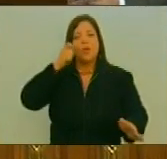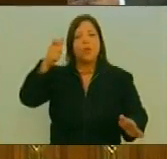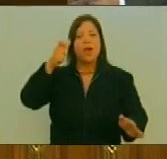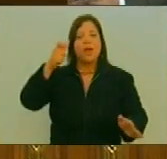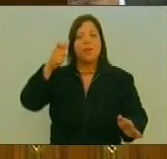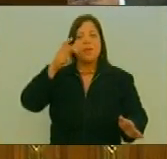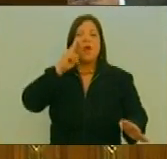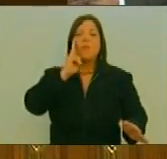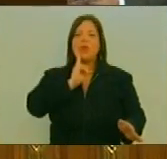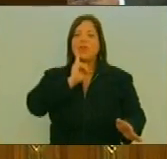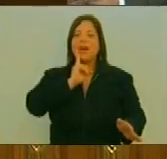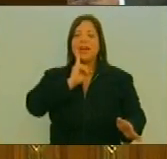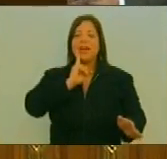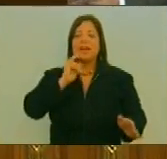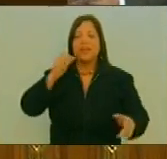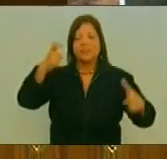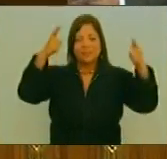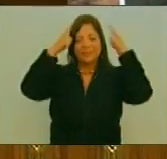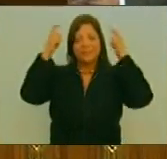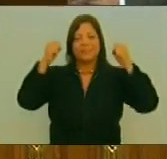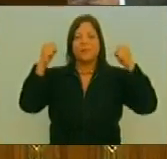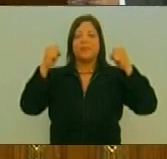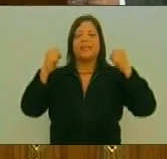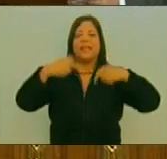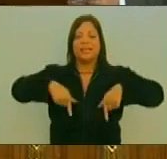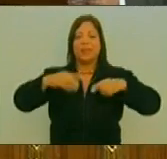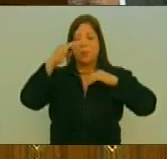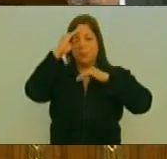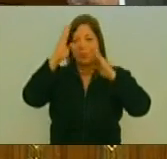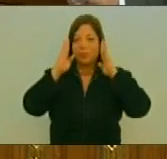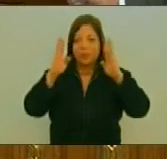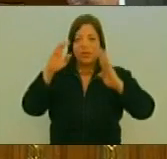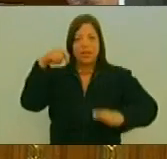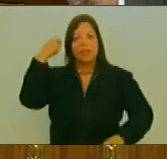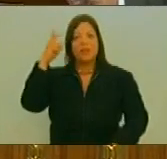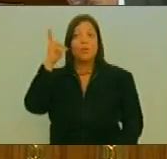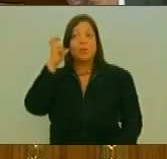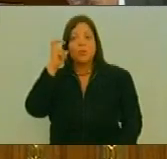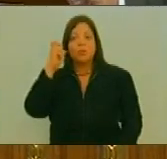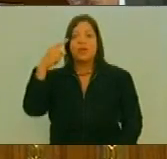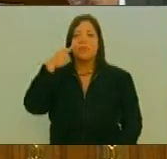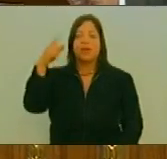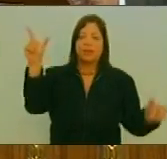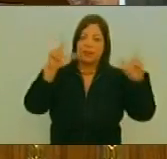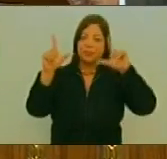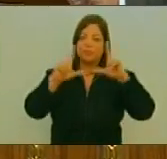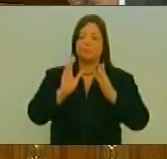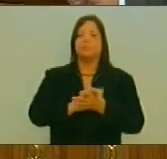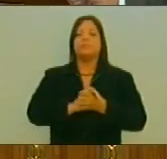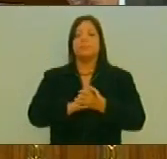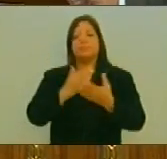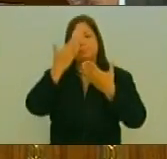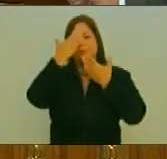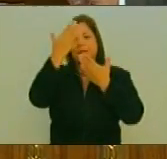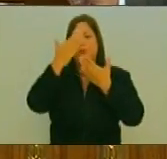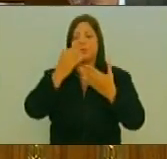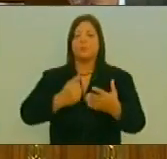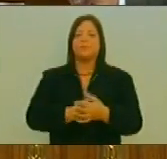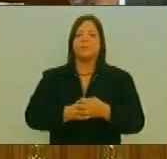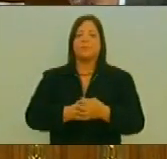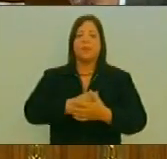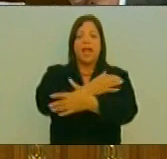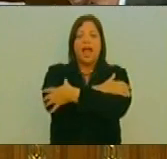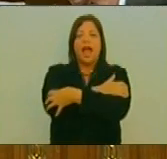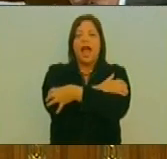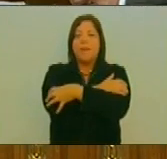nuestro pueblo Bolivariano A nuestro pueblo Chavista Que en este momento Nos escucha Yo quisiera iniciar Enviando Un